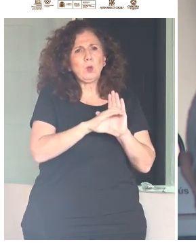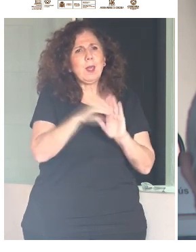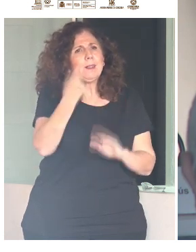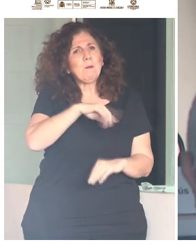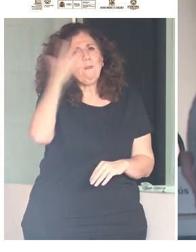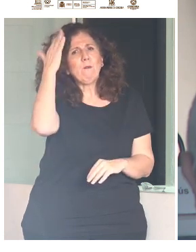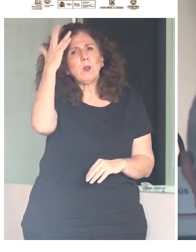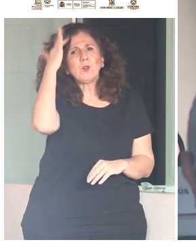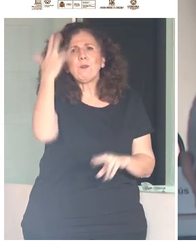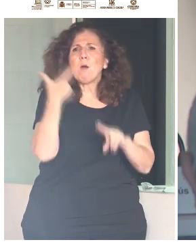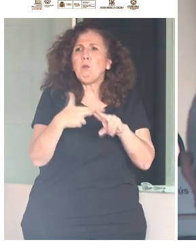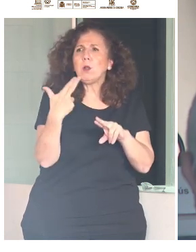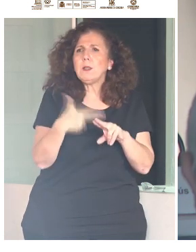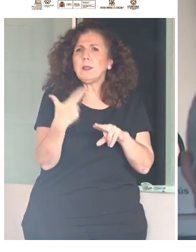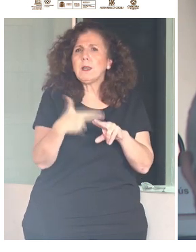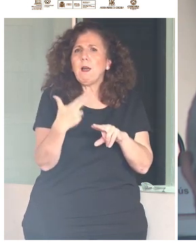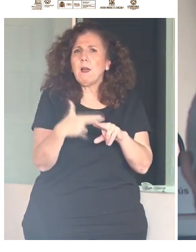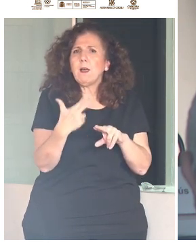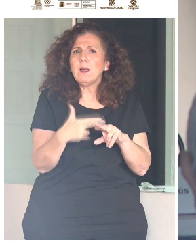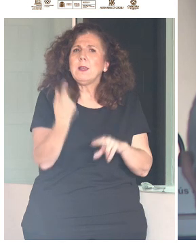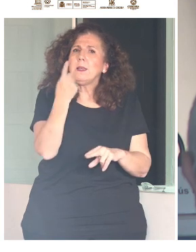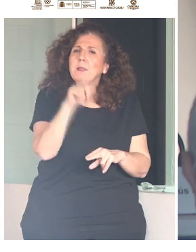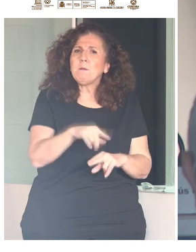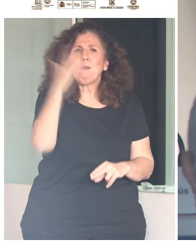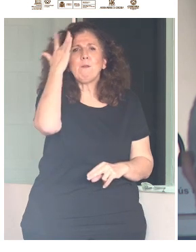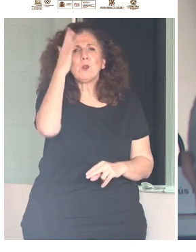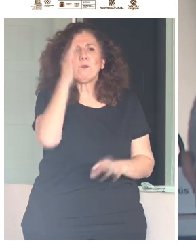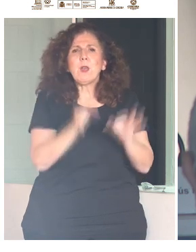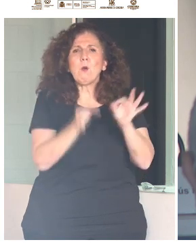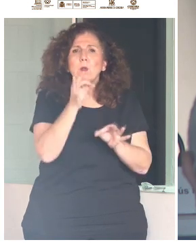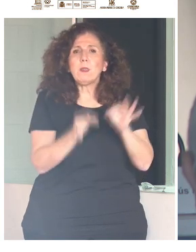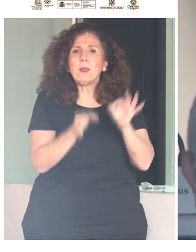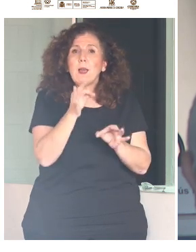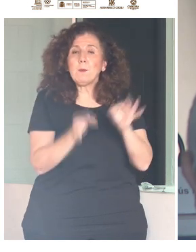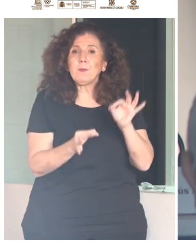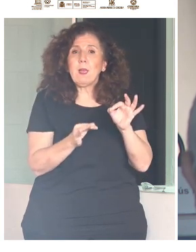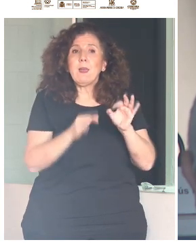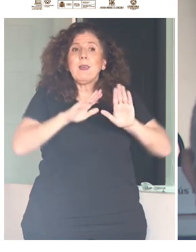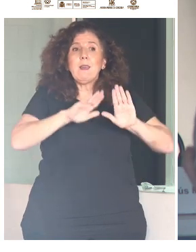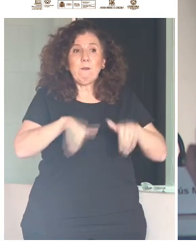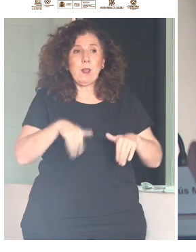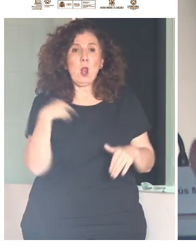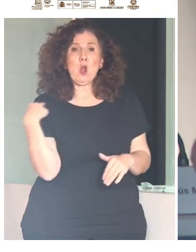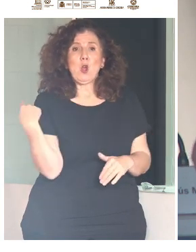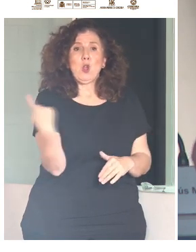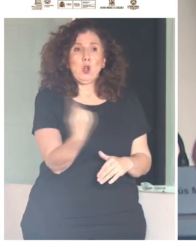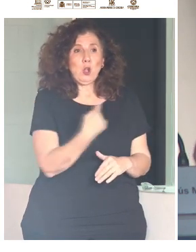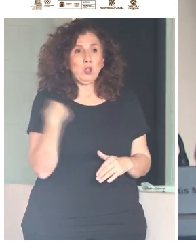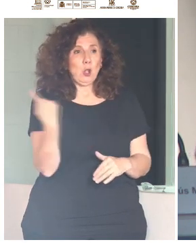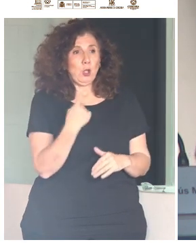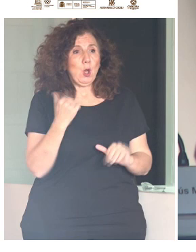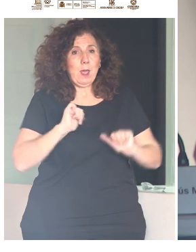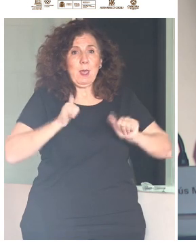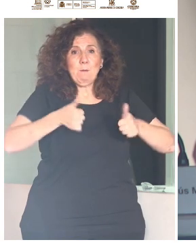política jurídica que introduce a las ciencias jurídicas en el debate y aspiraciones sociales